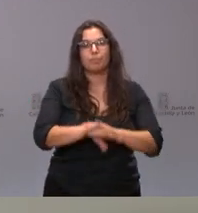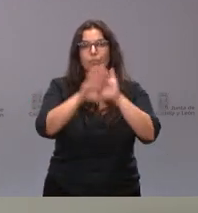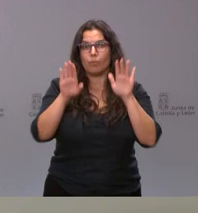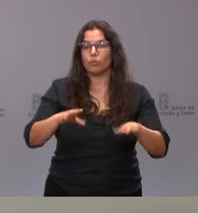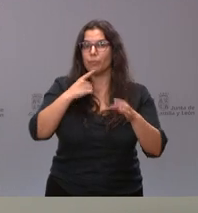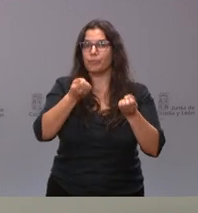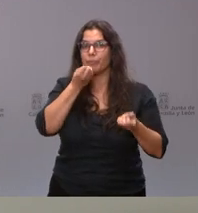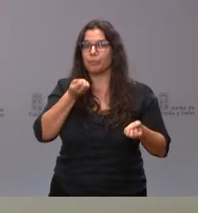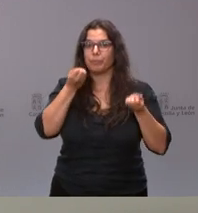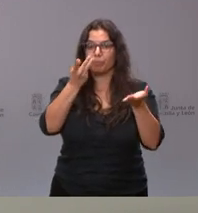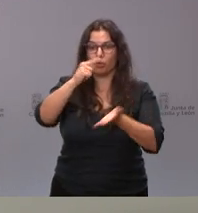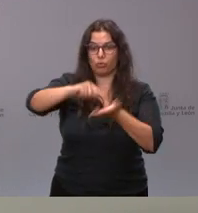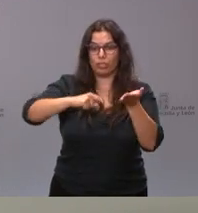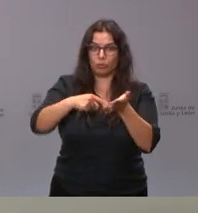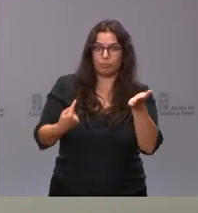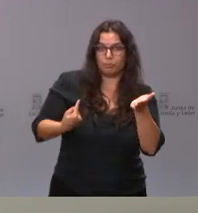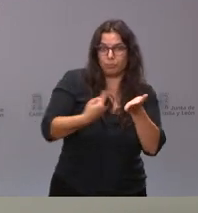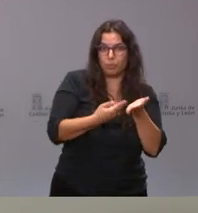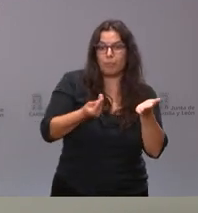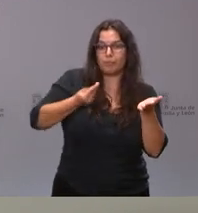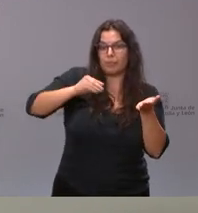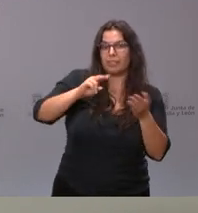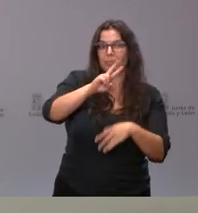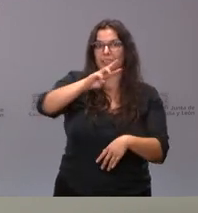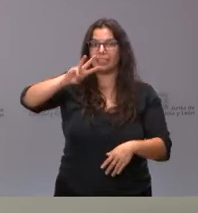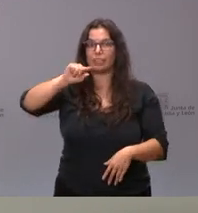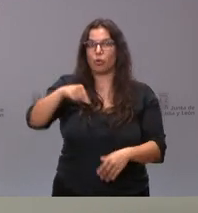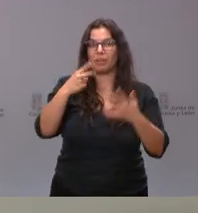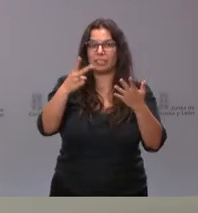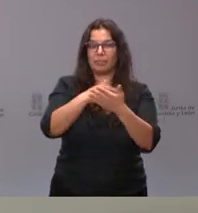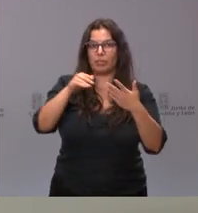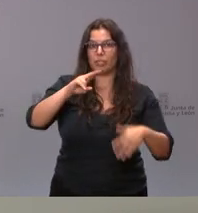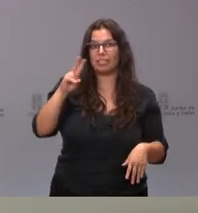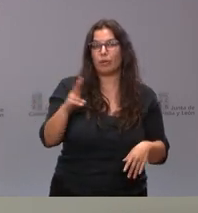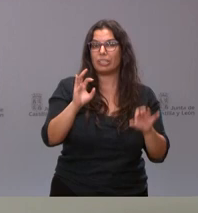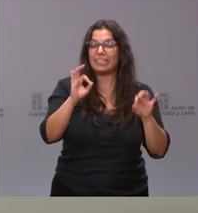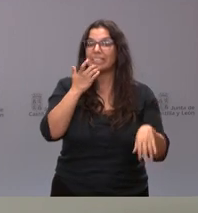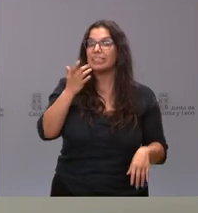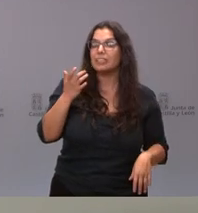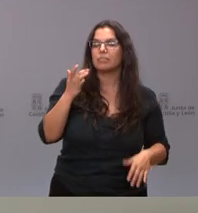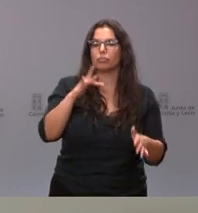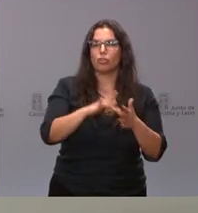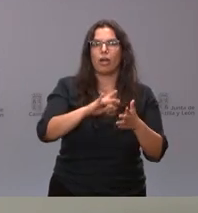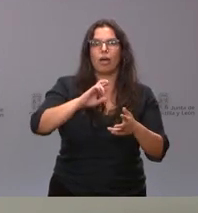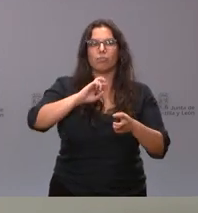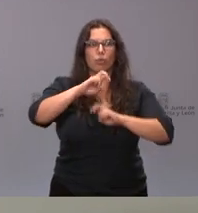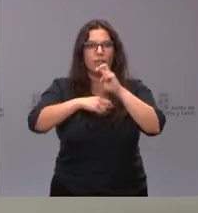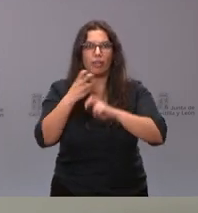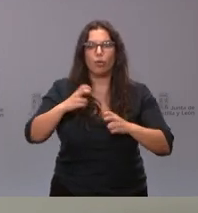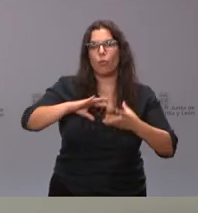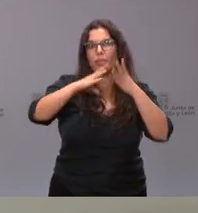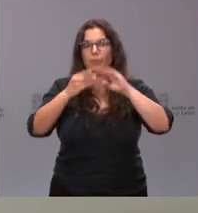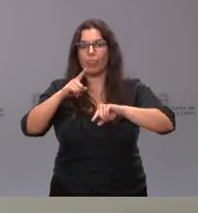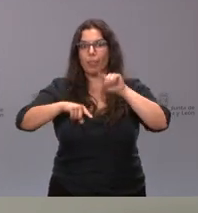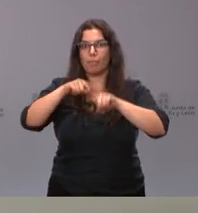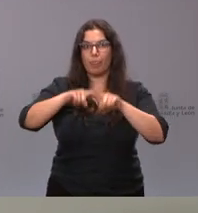que el contrato incluye una cantidad final adicional de 23,7 millones de euros destinada a la posibilidad de la modificación o adaptación del mismo en función de